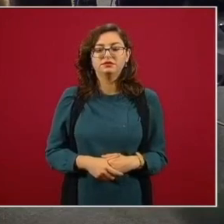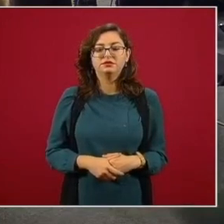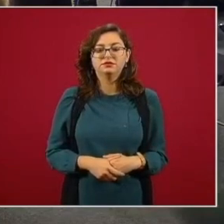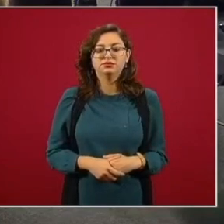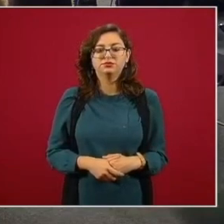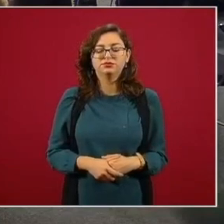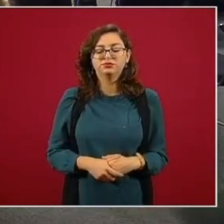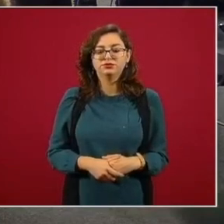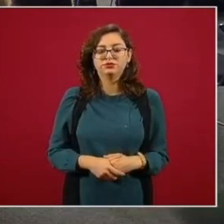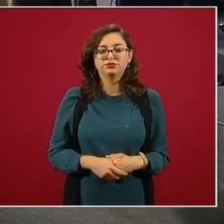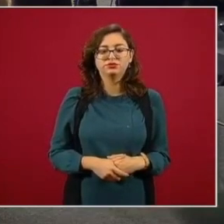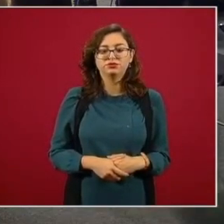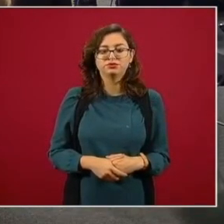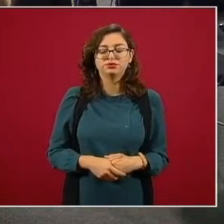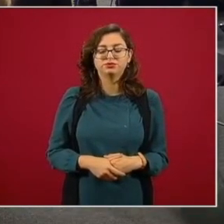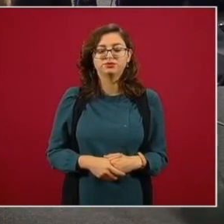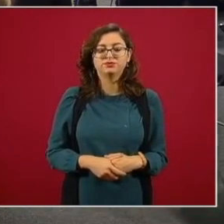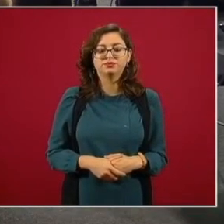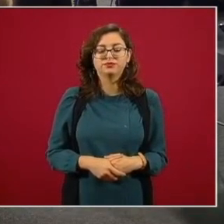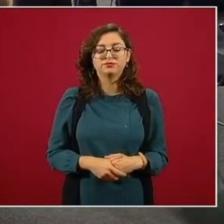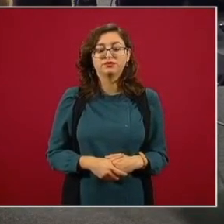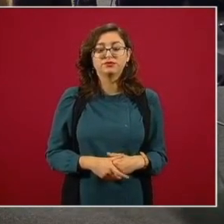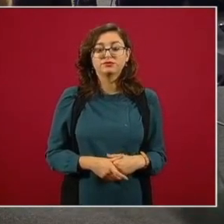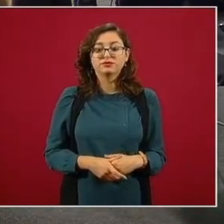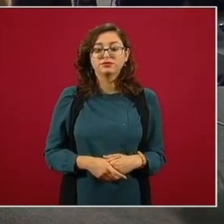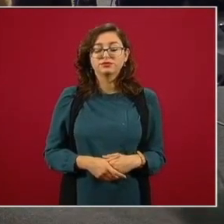¿ese es hoy? ¿ese ¿ese hoy?